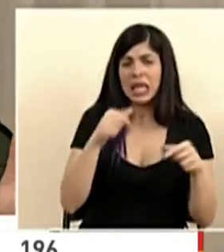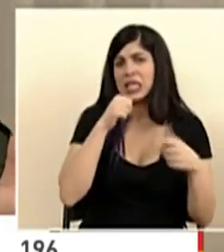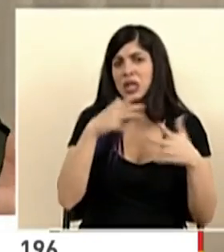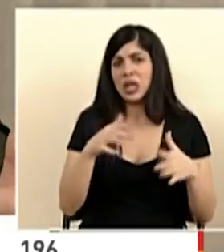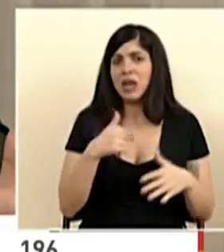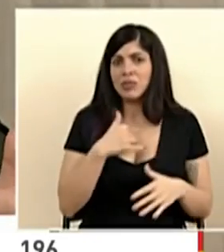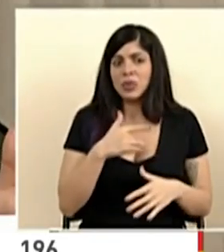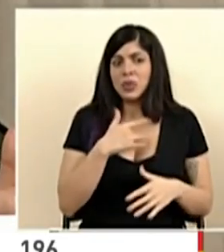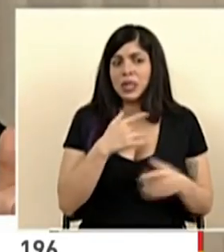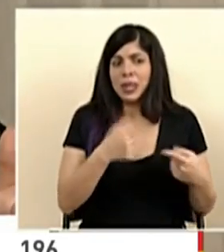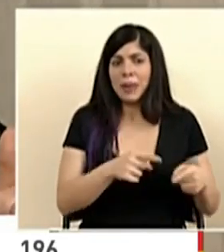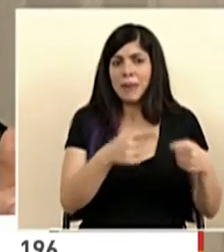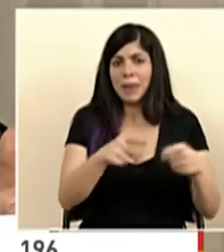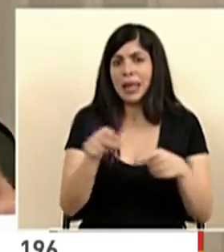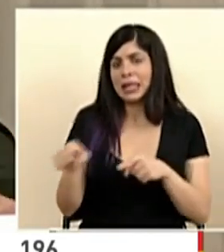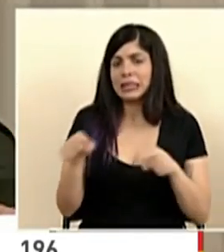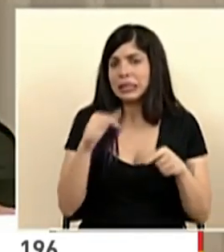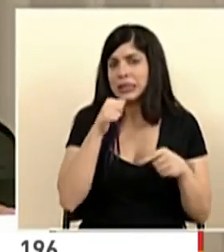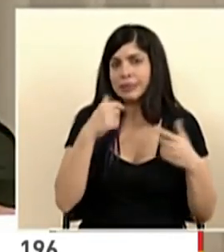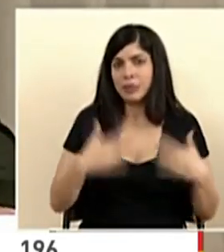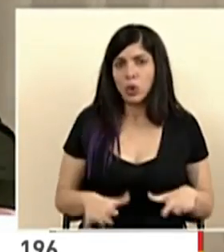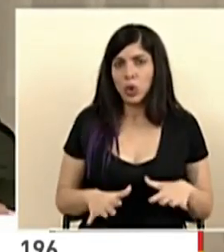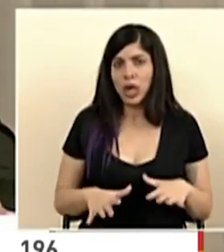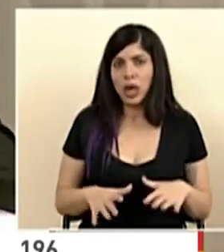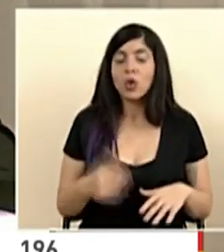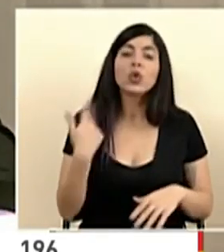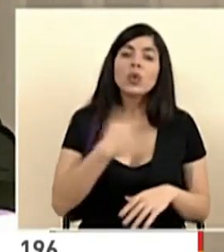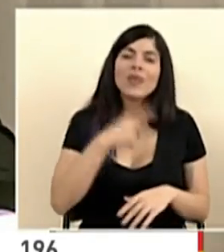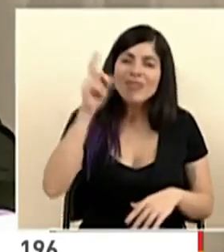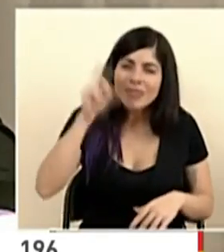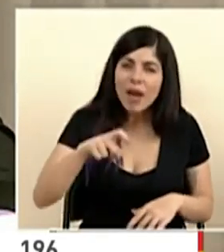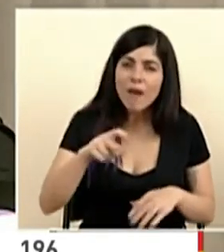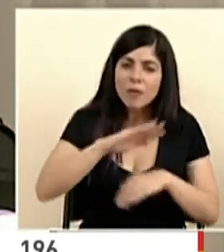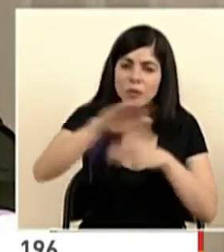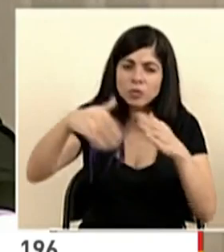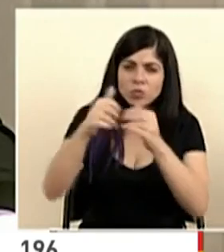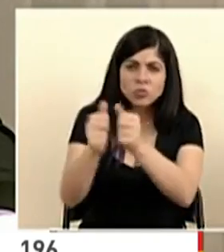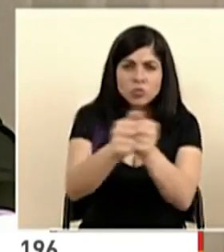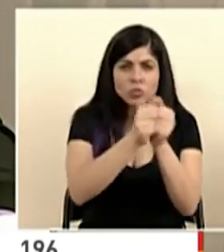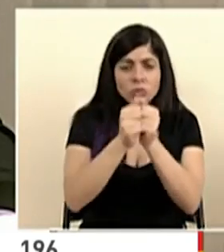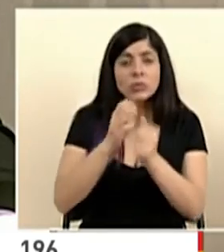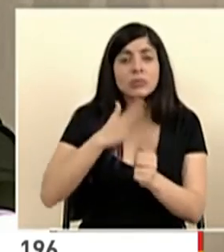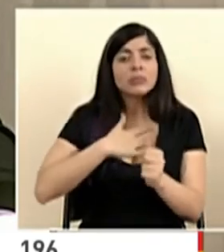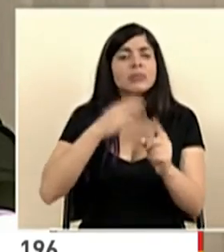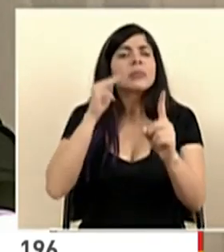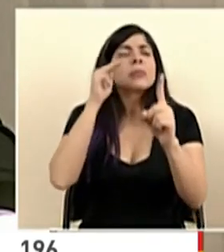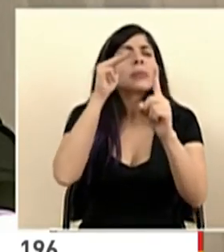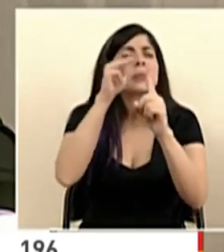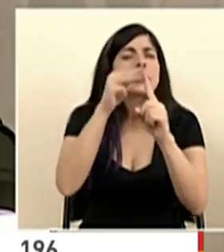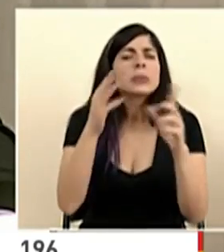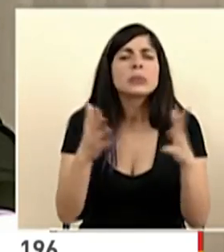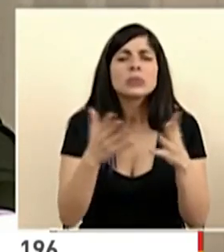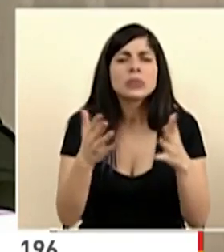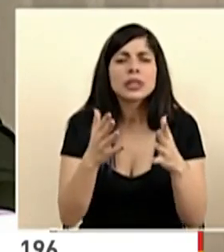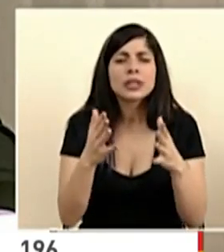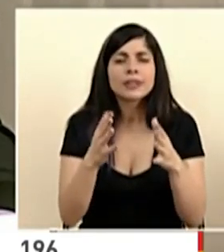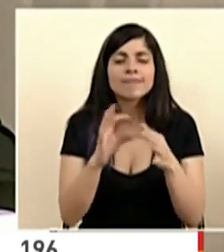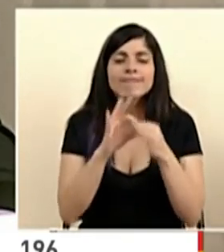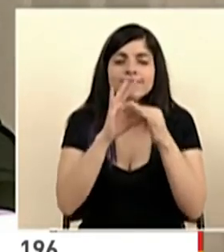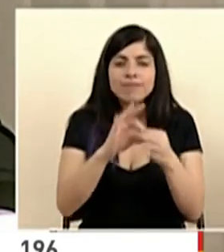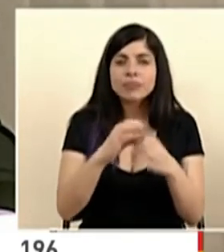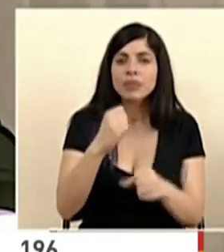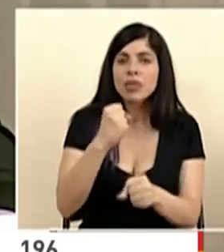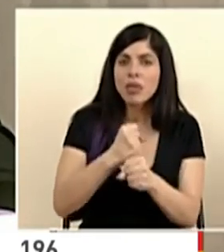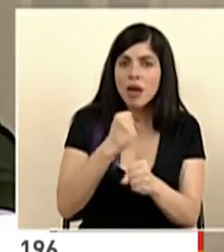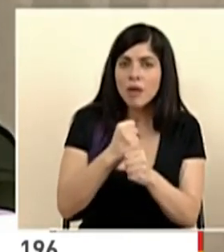lo que siento a veces ha estado pasando insisto necesitamos estar unidos y mi mensaje central tiene que ver con el